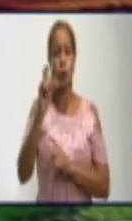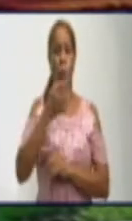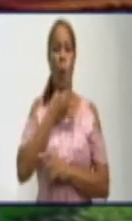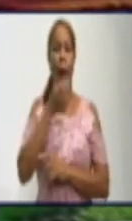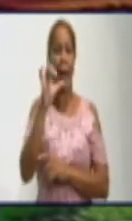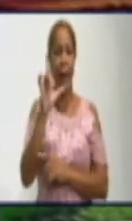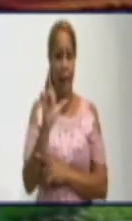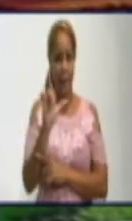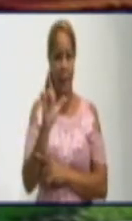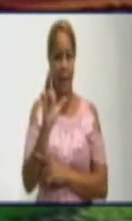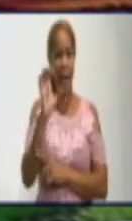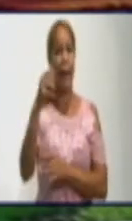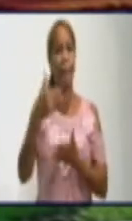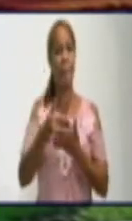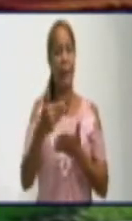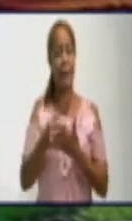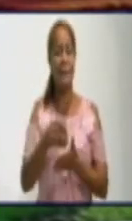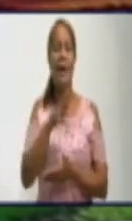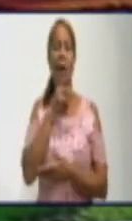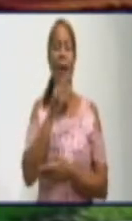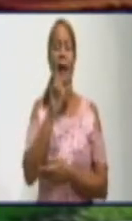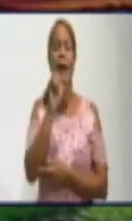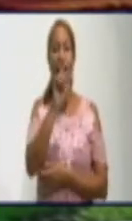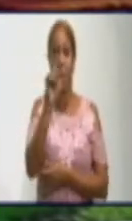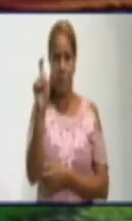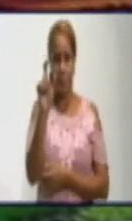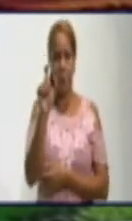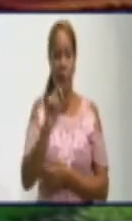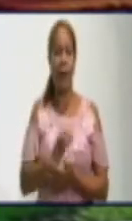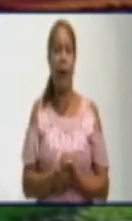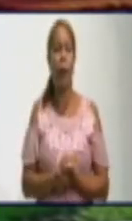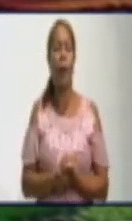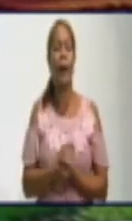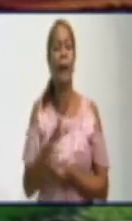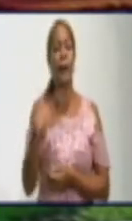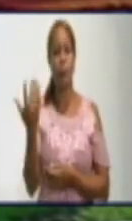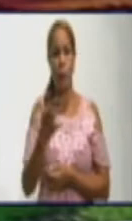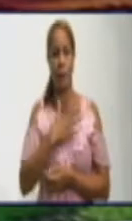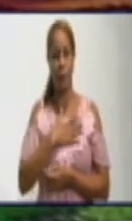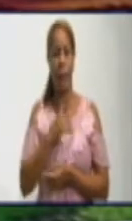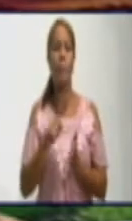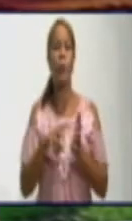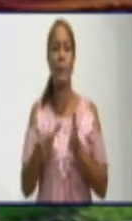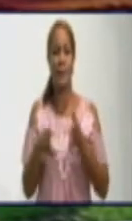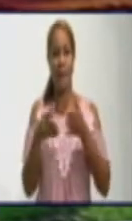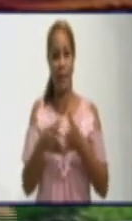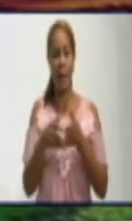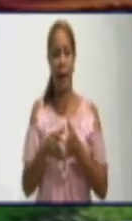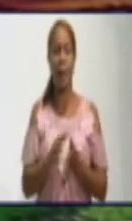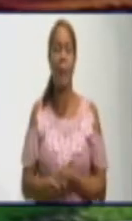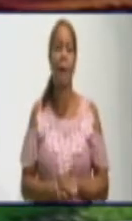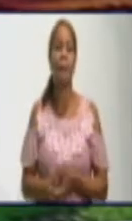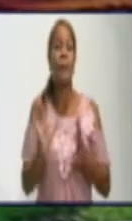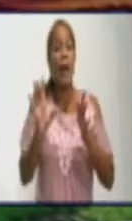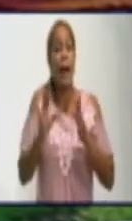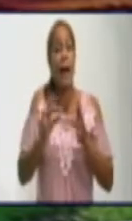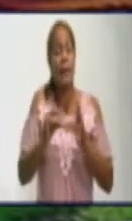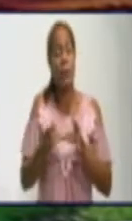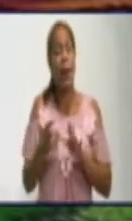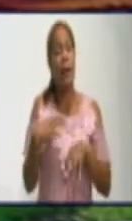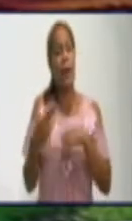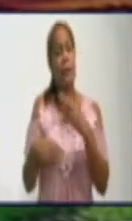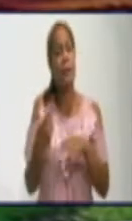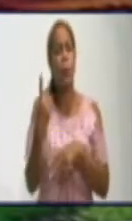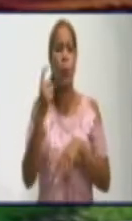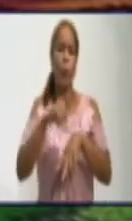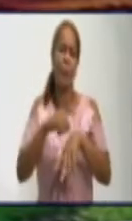la empresa Acueducto y Alcantarillado en nuestra provincia de Granma. Casualmente, hace unos minutos, antes de comenzar el